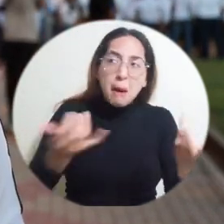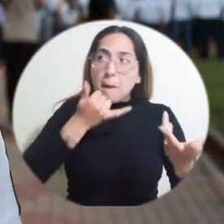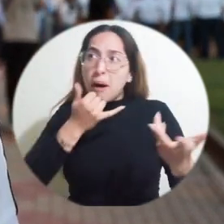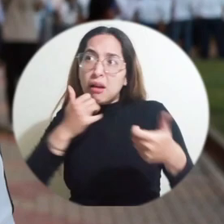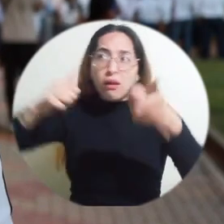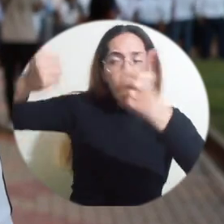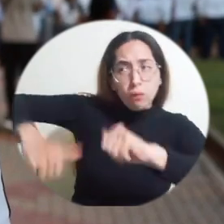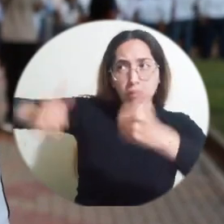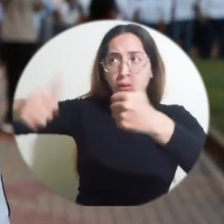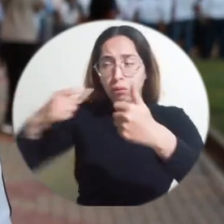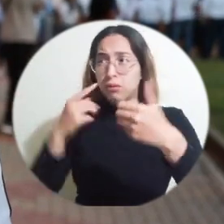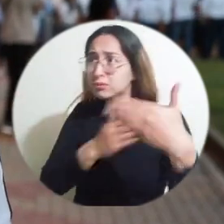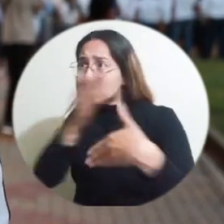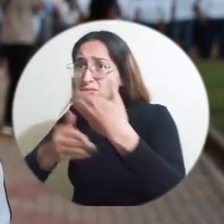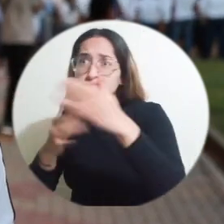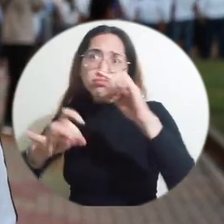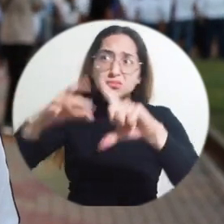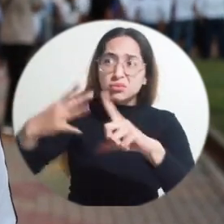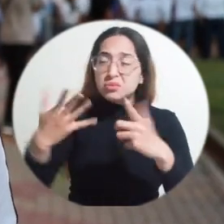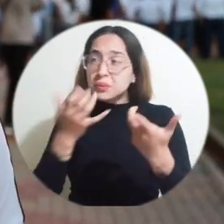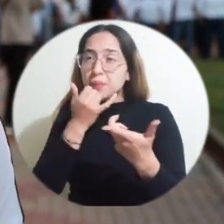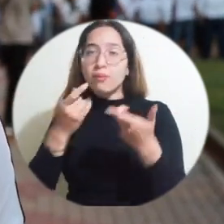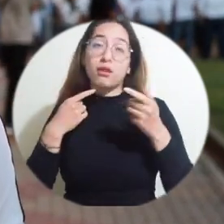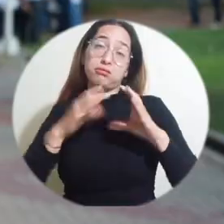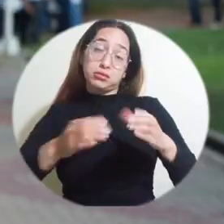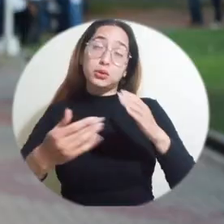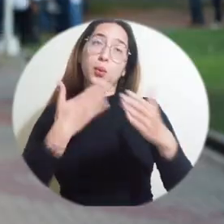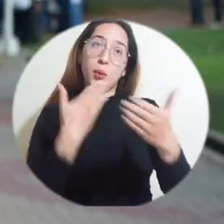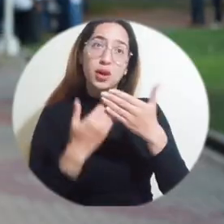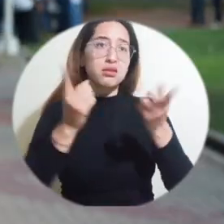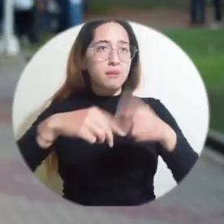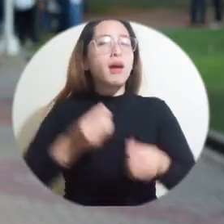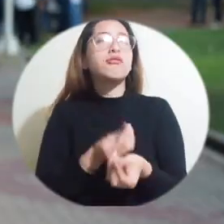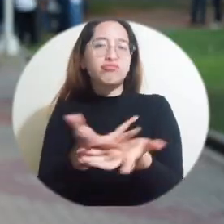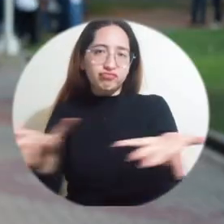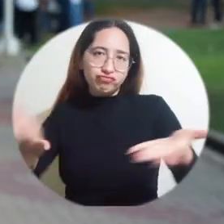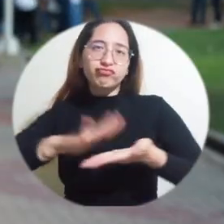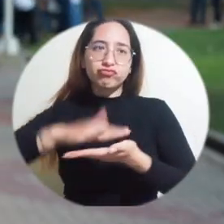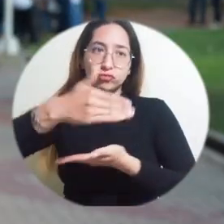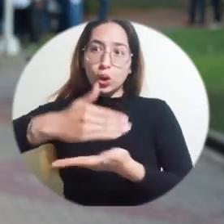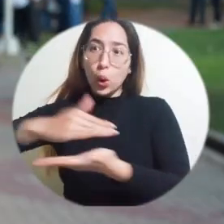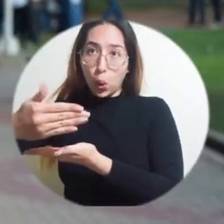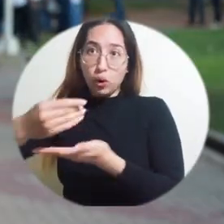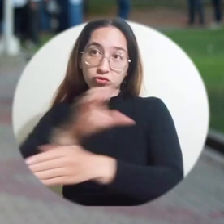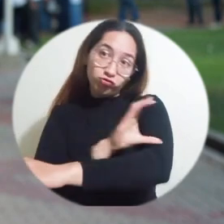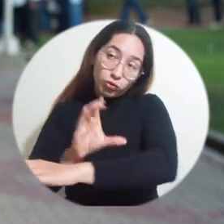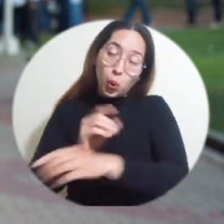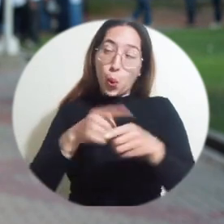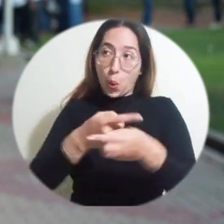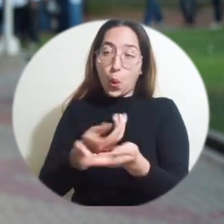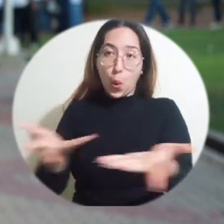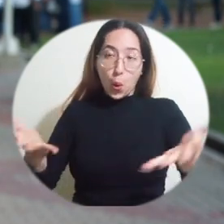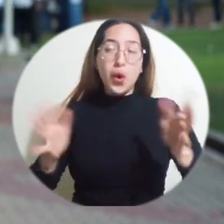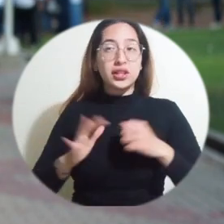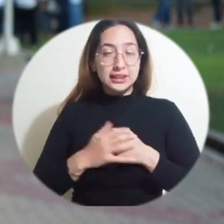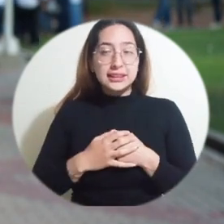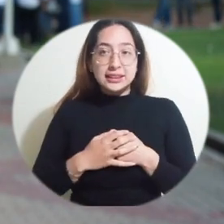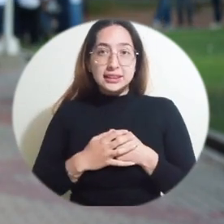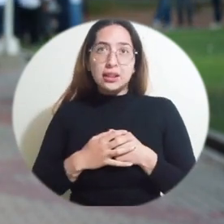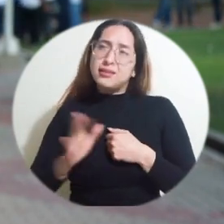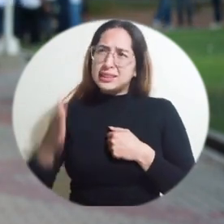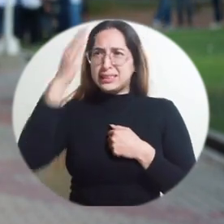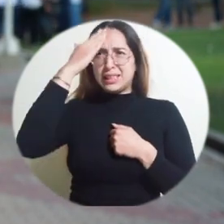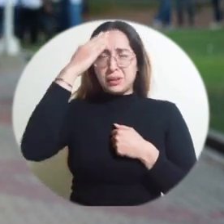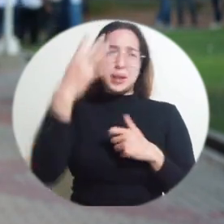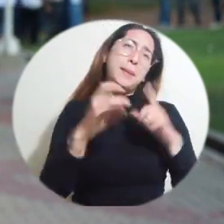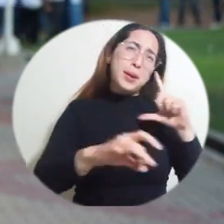con los estudiantes, regalaron computadores. Ya era un desevolver porque no es lo mismo, no